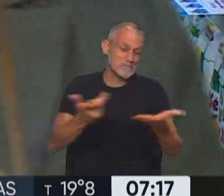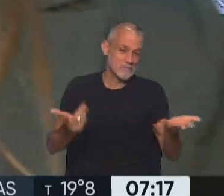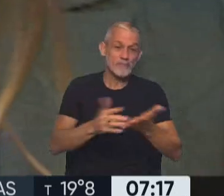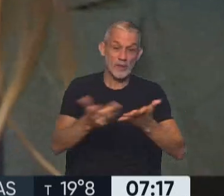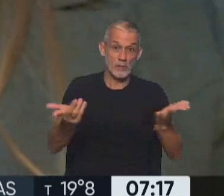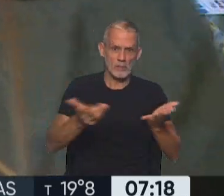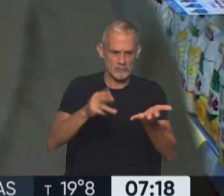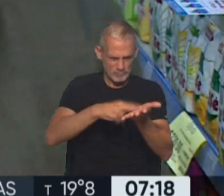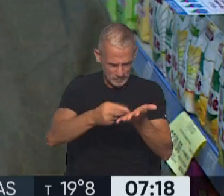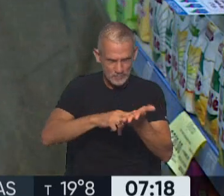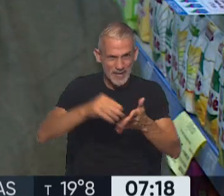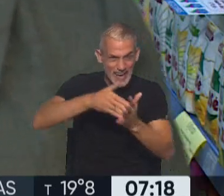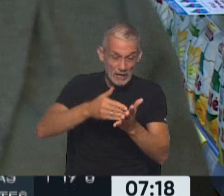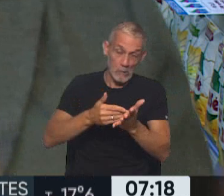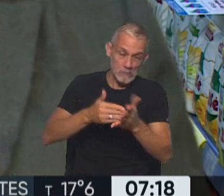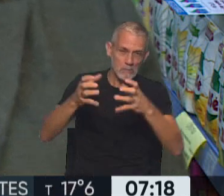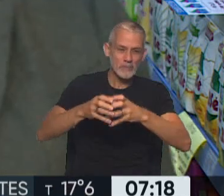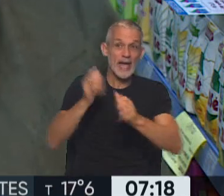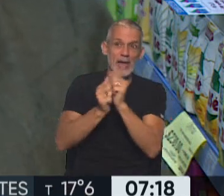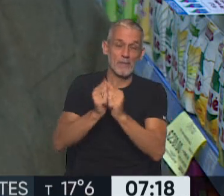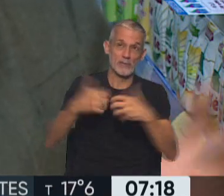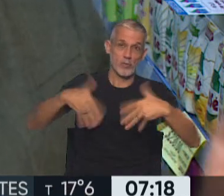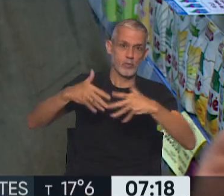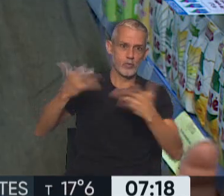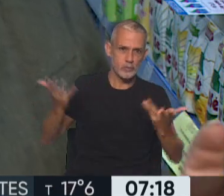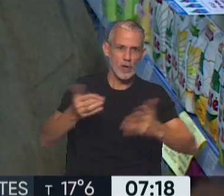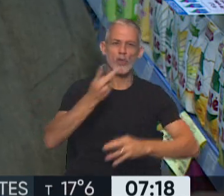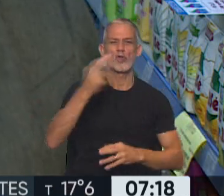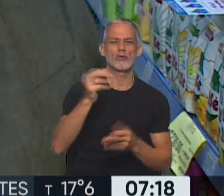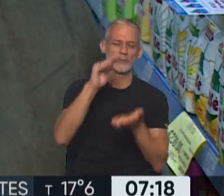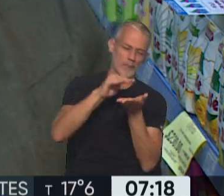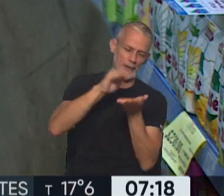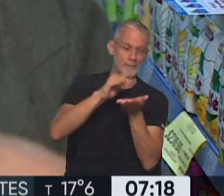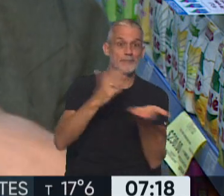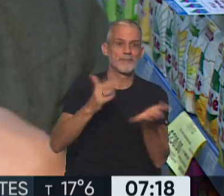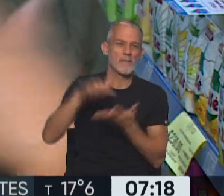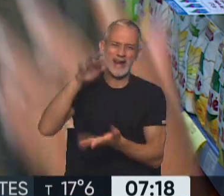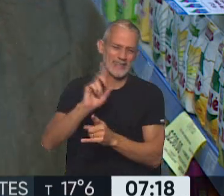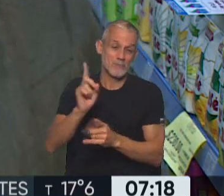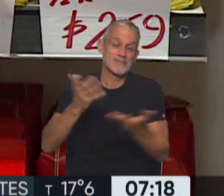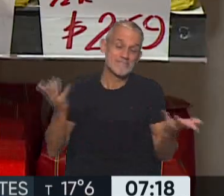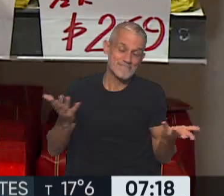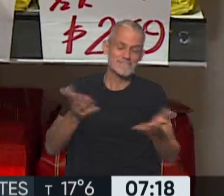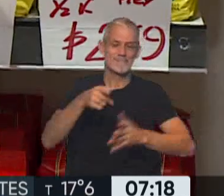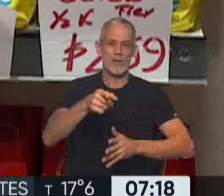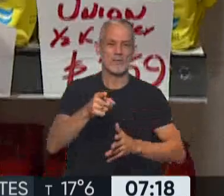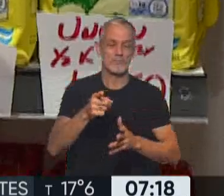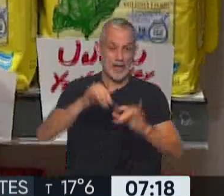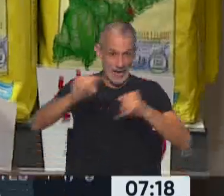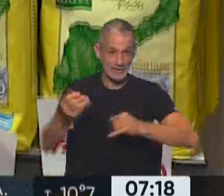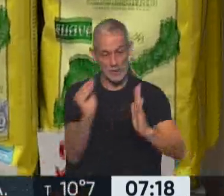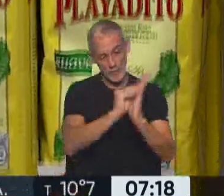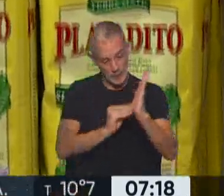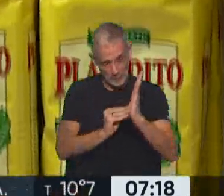aceptó el queso crema esta empresa internacional. Aceptó de 200 gramos nada más. Pero bueno, peor es nada. Así que hay que